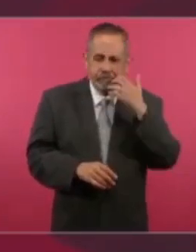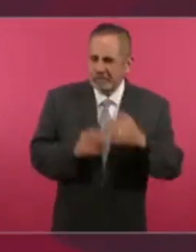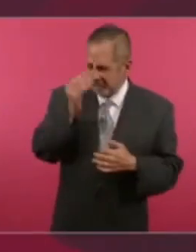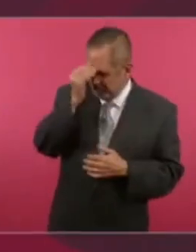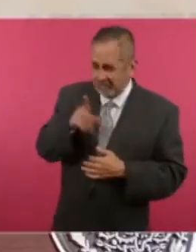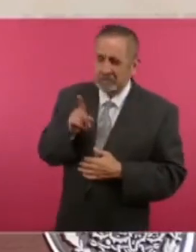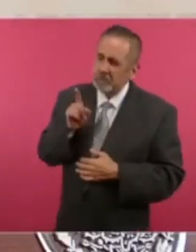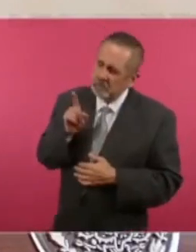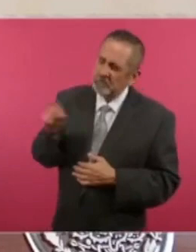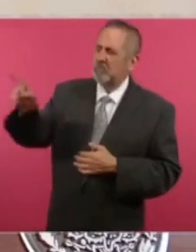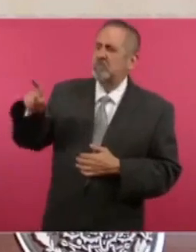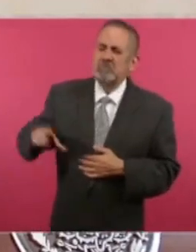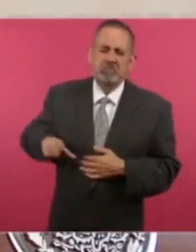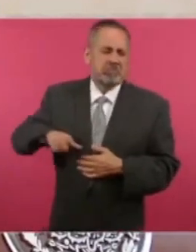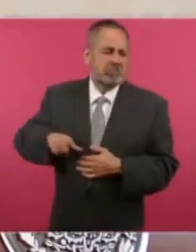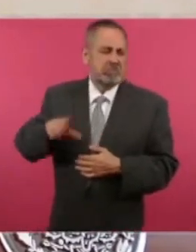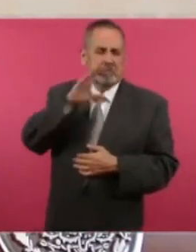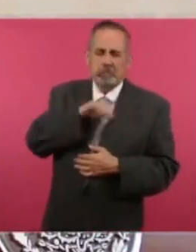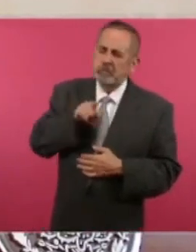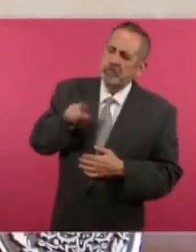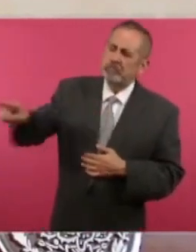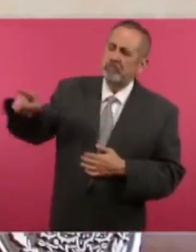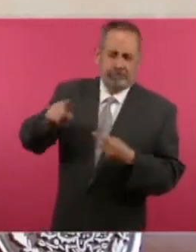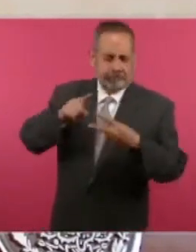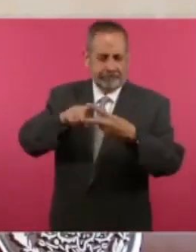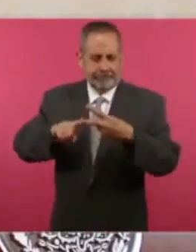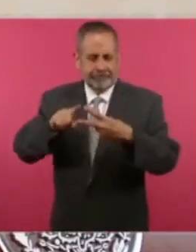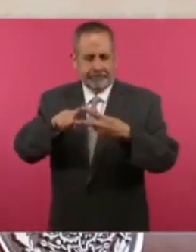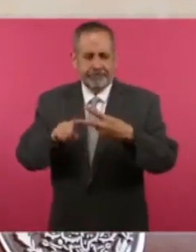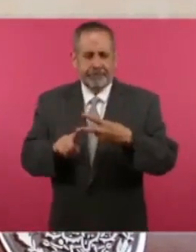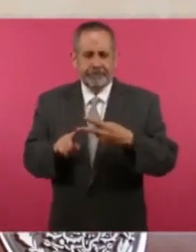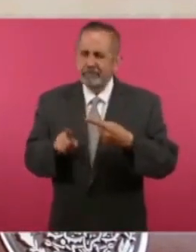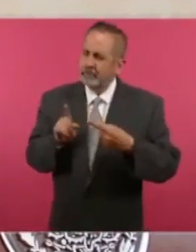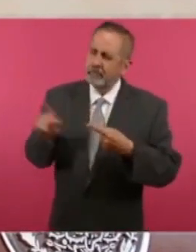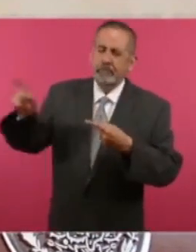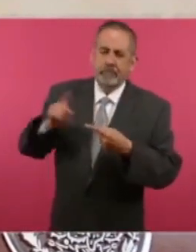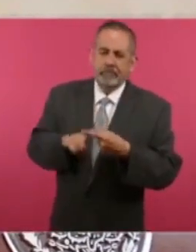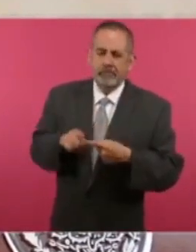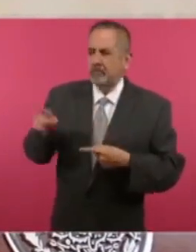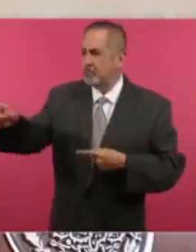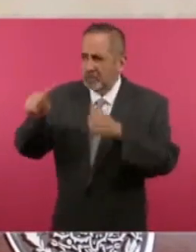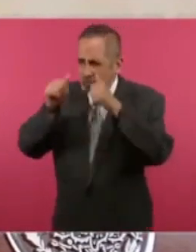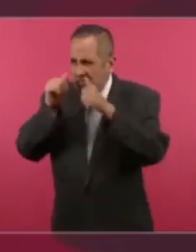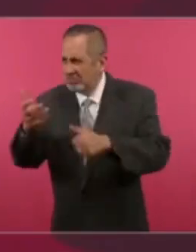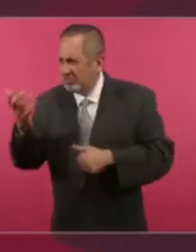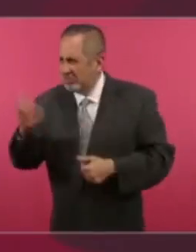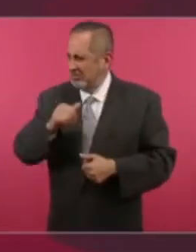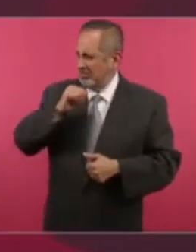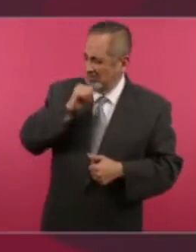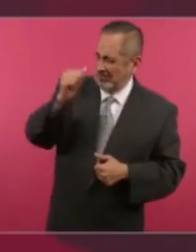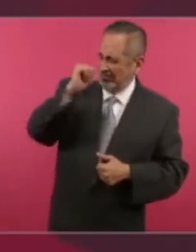de dos cosas. Una, de no estar atendiendo